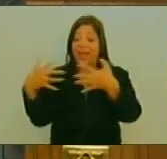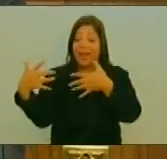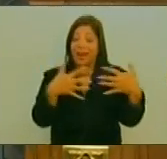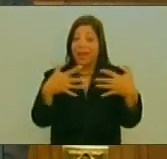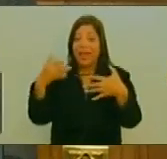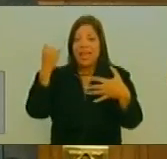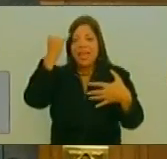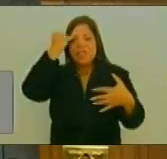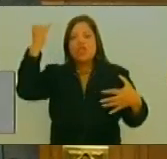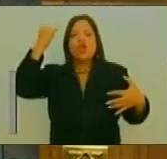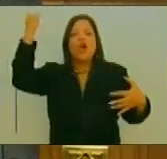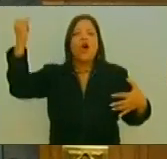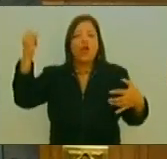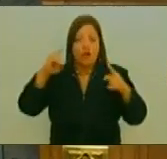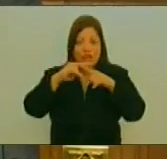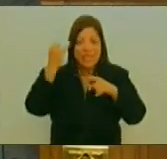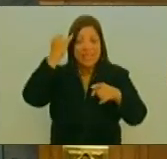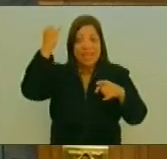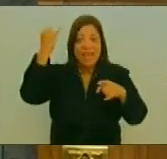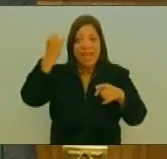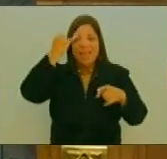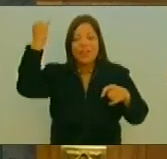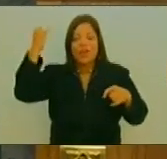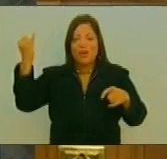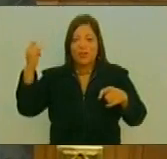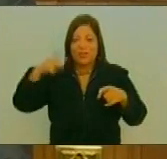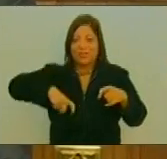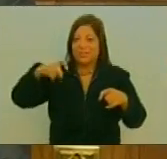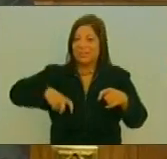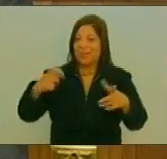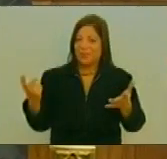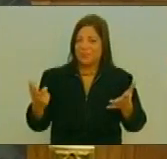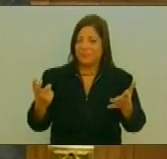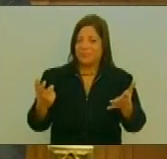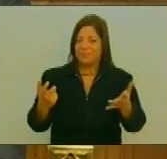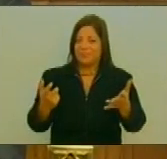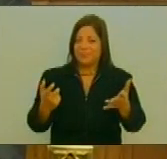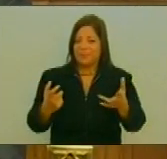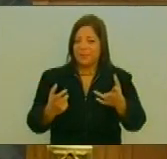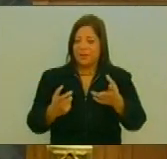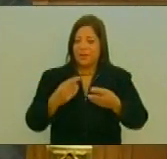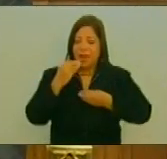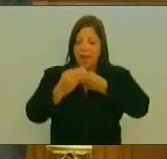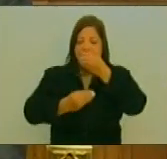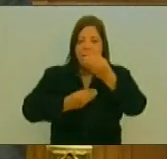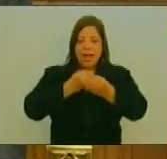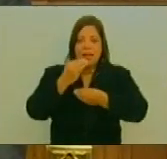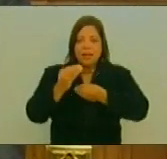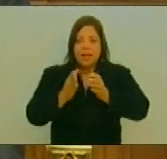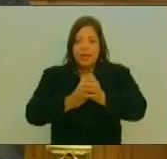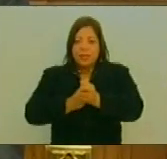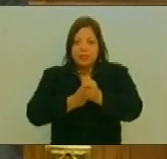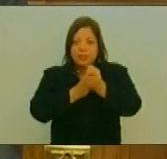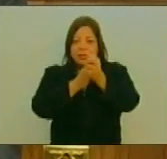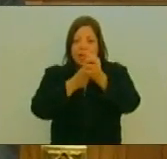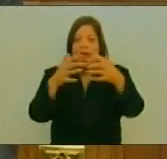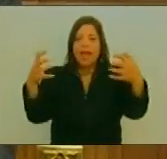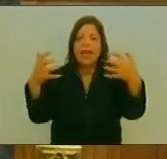Había la necesidad En el país De construir De darle sentido A la guerra